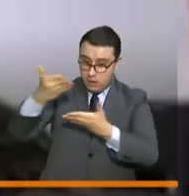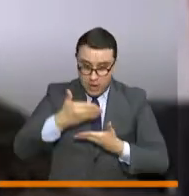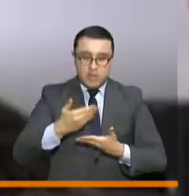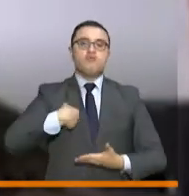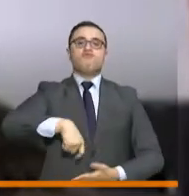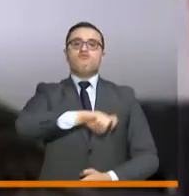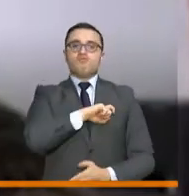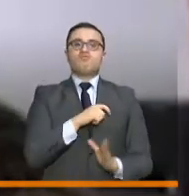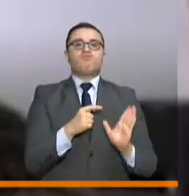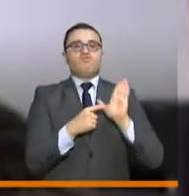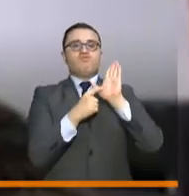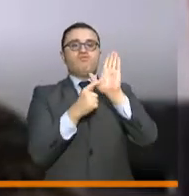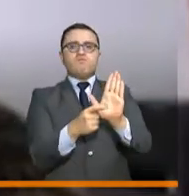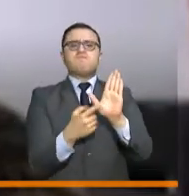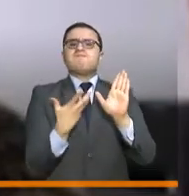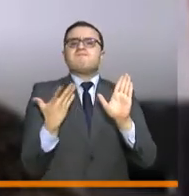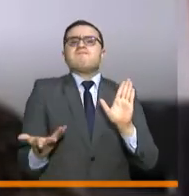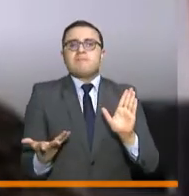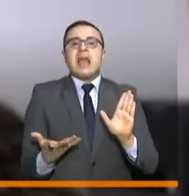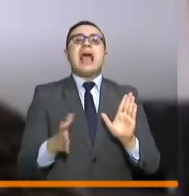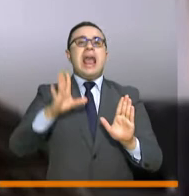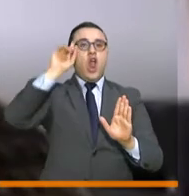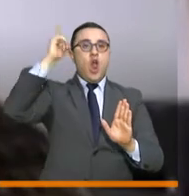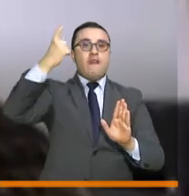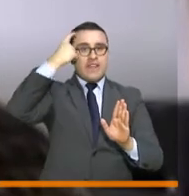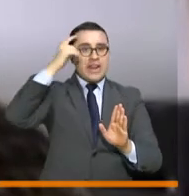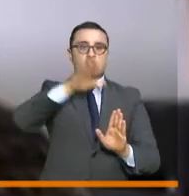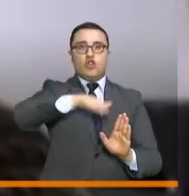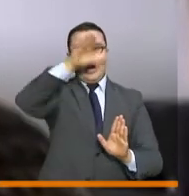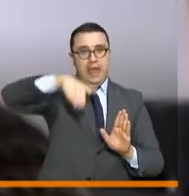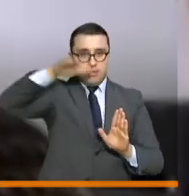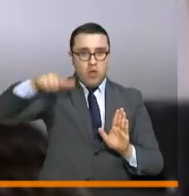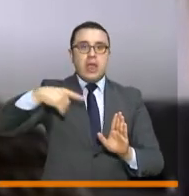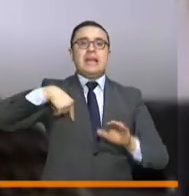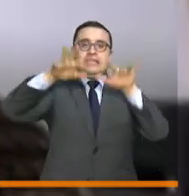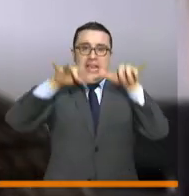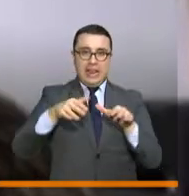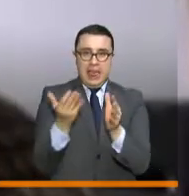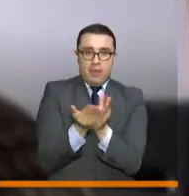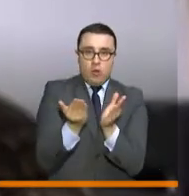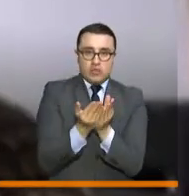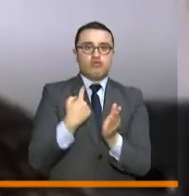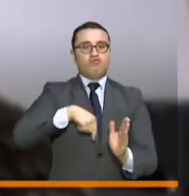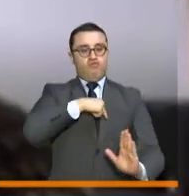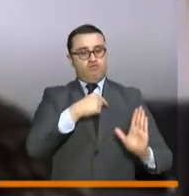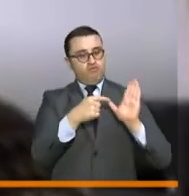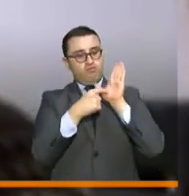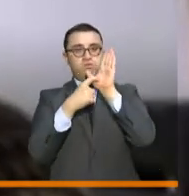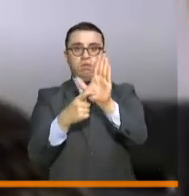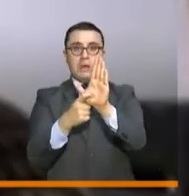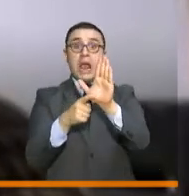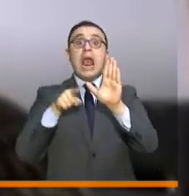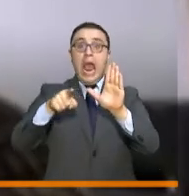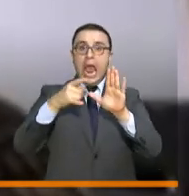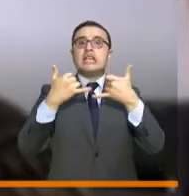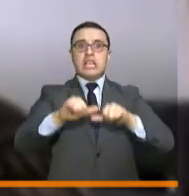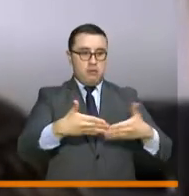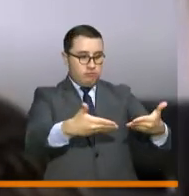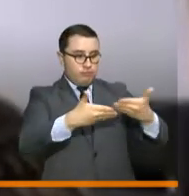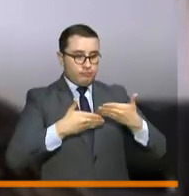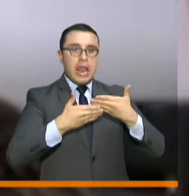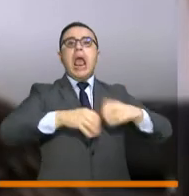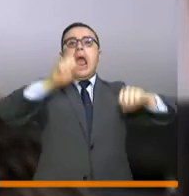presentarnos ante nuestra gobernación de Antioquia, la Secretaría de Educación, y lógicamente nos dieron el aval.